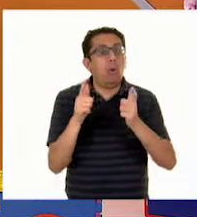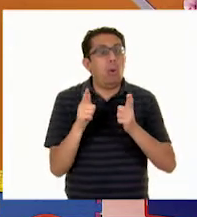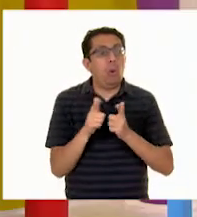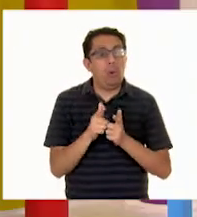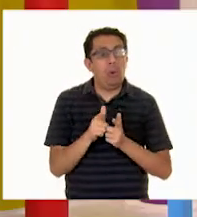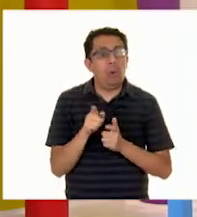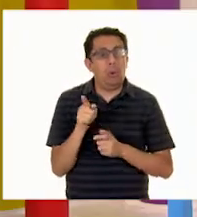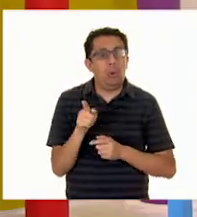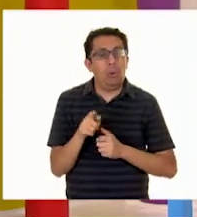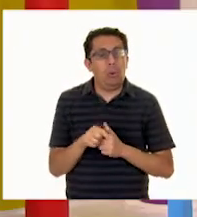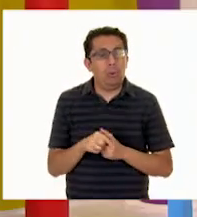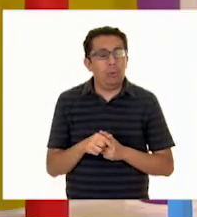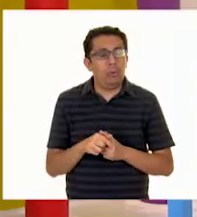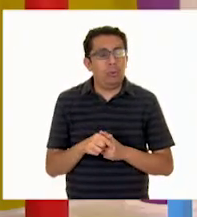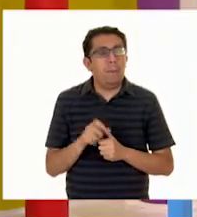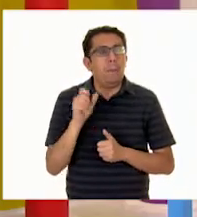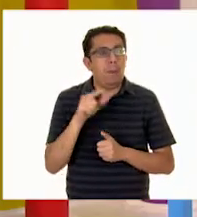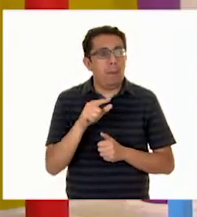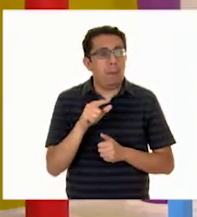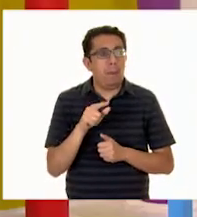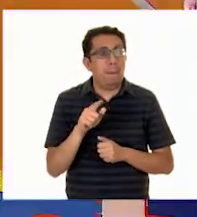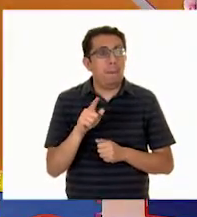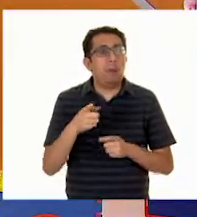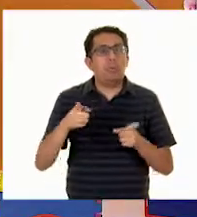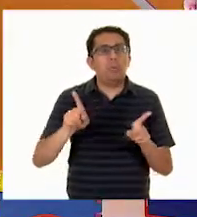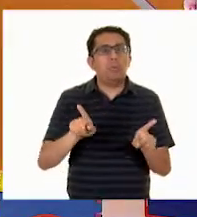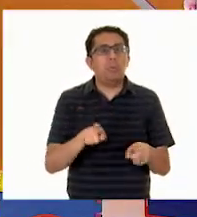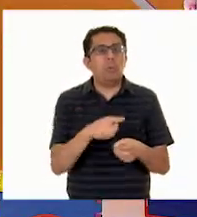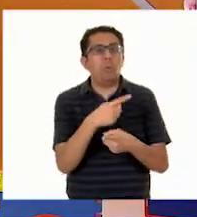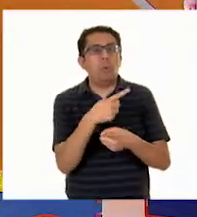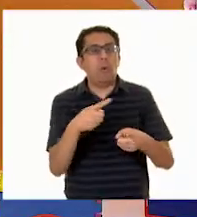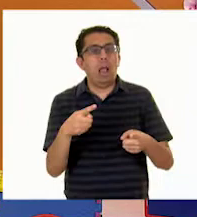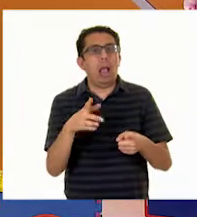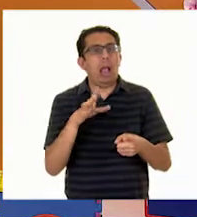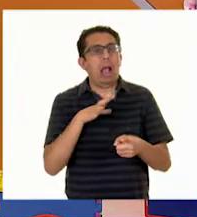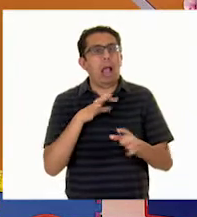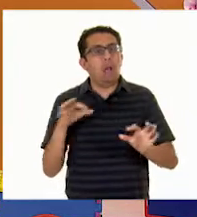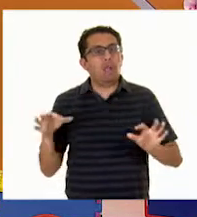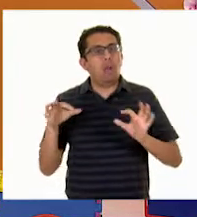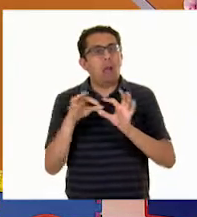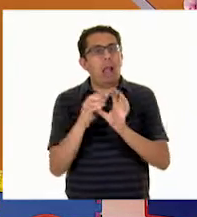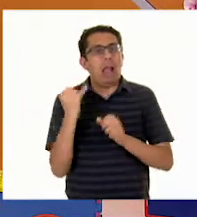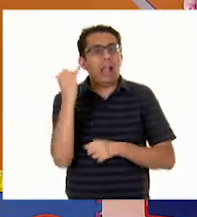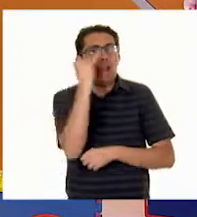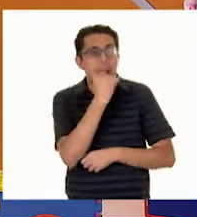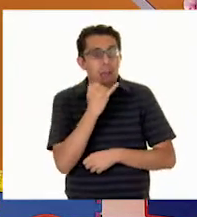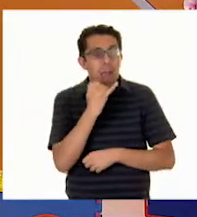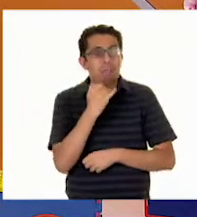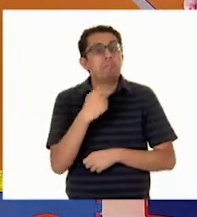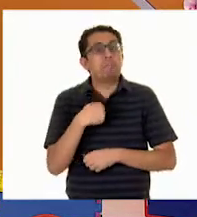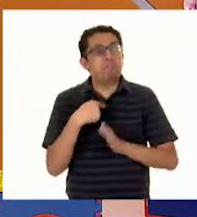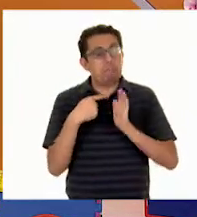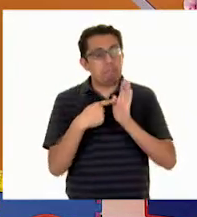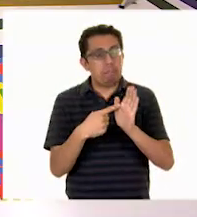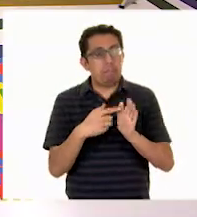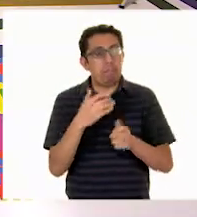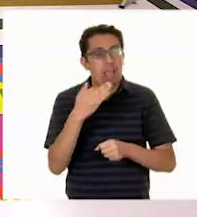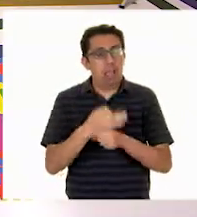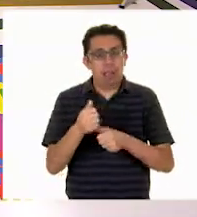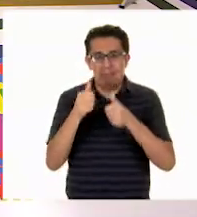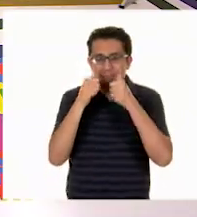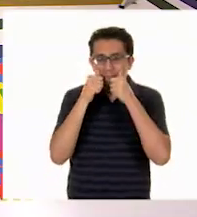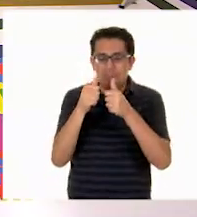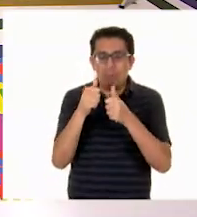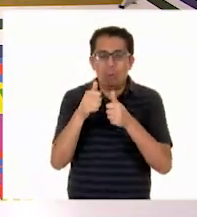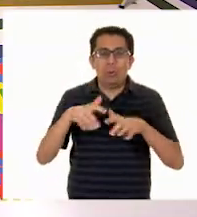Sí, porque también la música Abraza a estas lenguas Entonces yo te invito A que también los escuchemos Pues va a